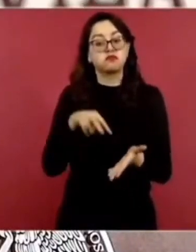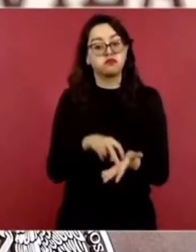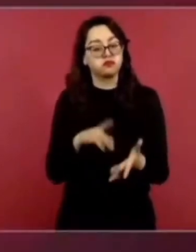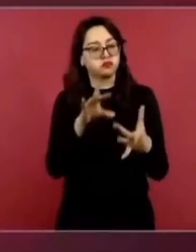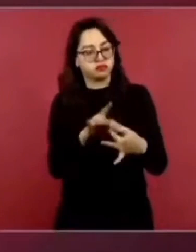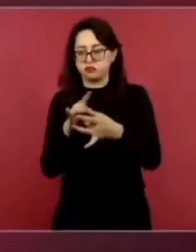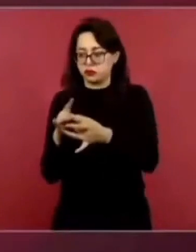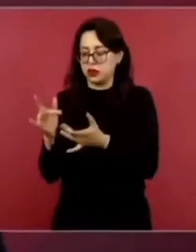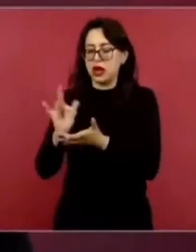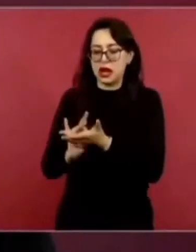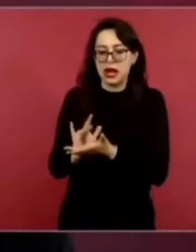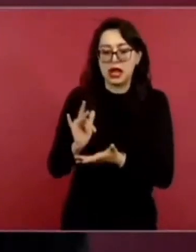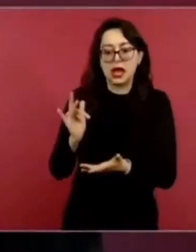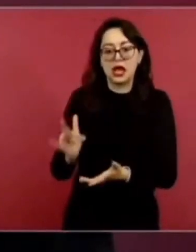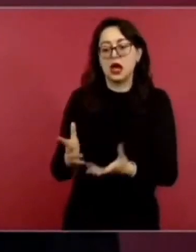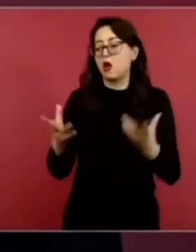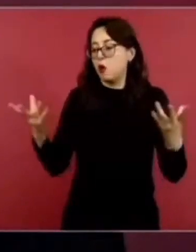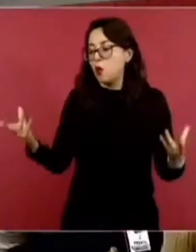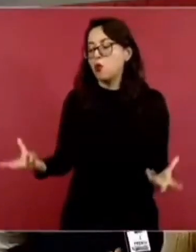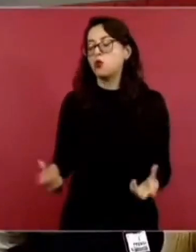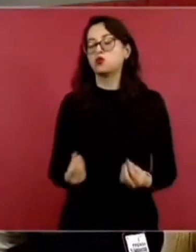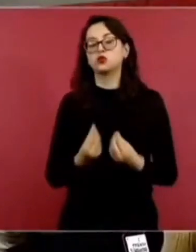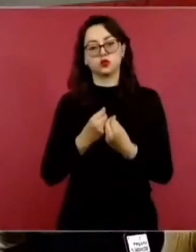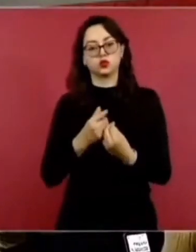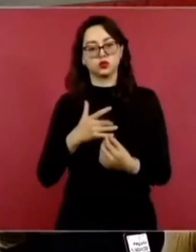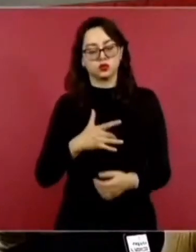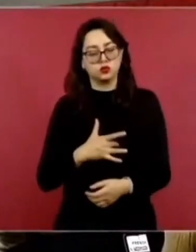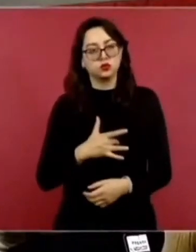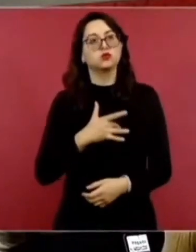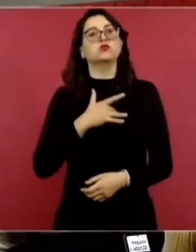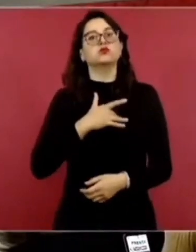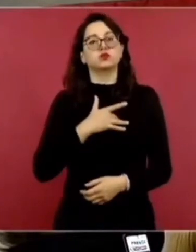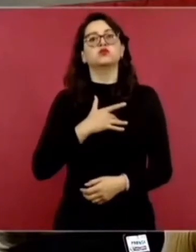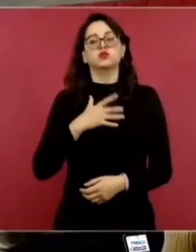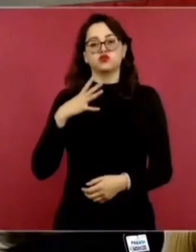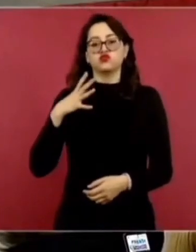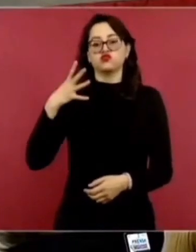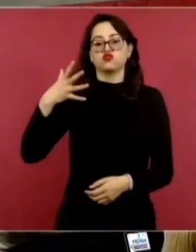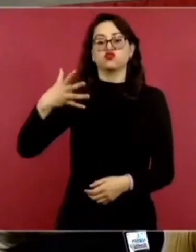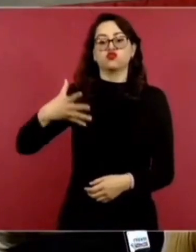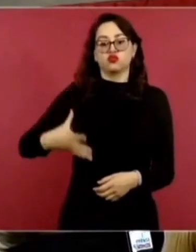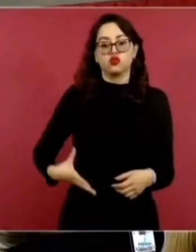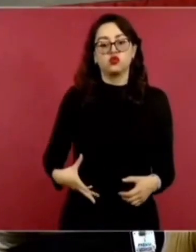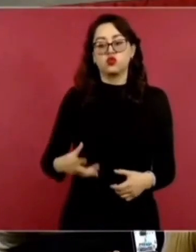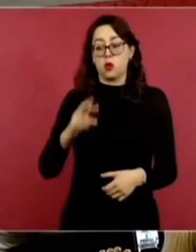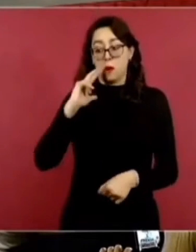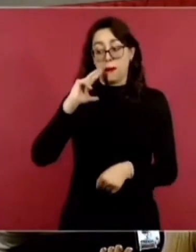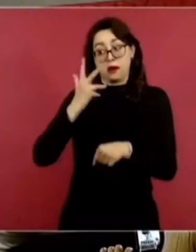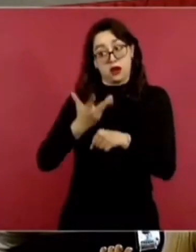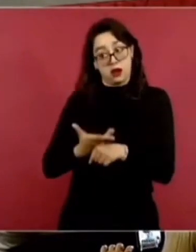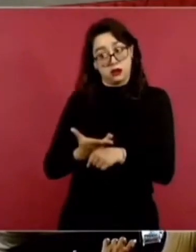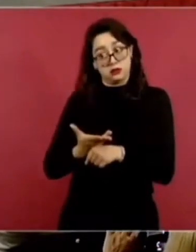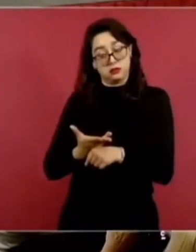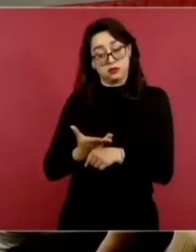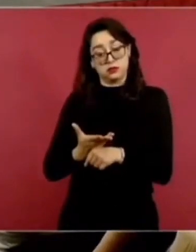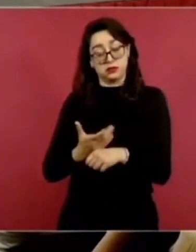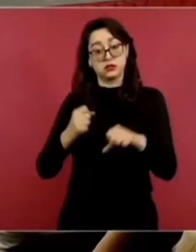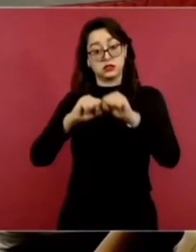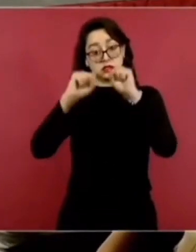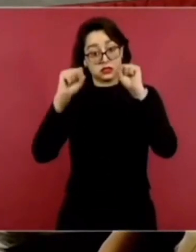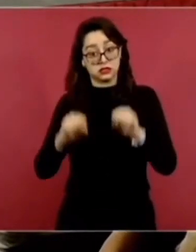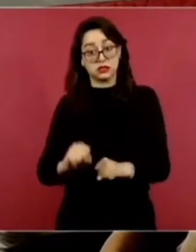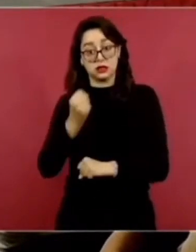compartimos el honor y la responsabilidad de convertir este modelo de salud en una